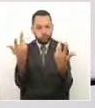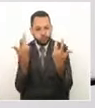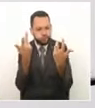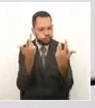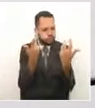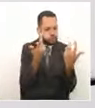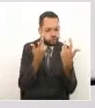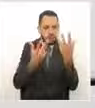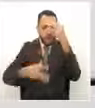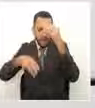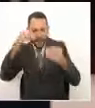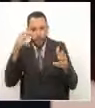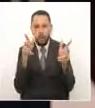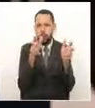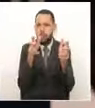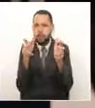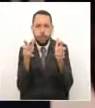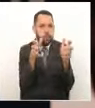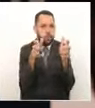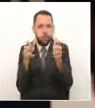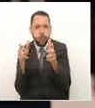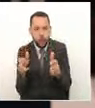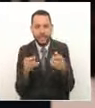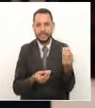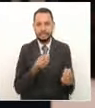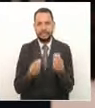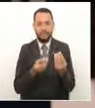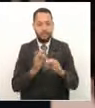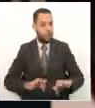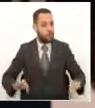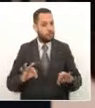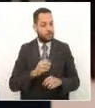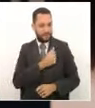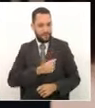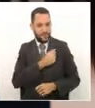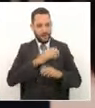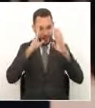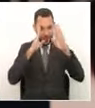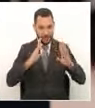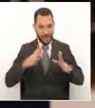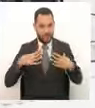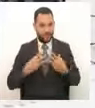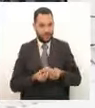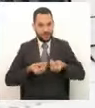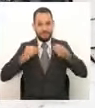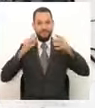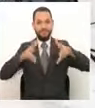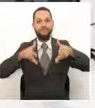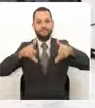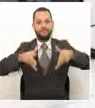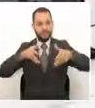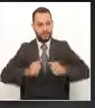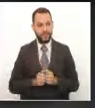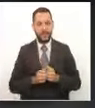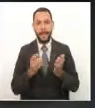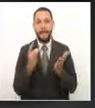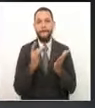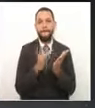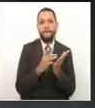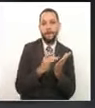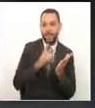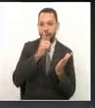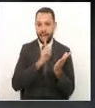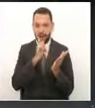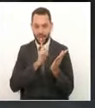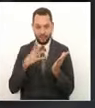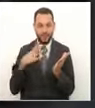que te sorprenderás aprendiendo. Solo tienes que estar atento y el resto lo hacemos nosotros. Prepara papel y lápiz, esto es